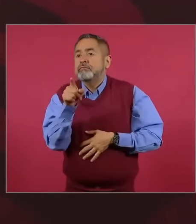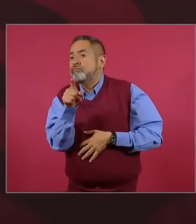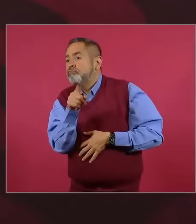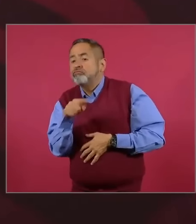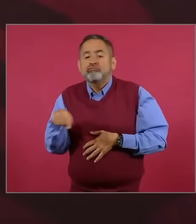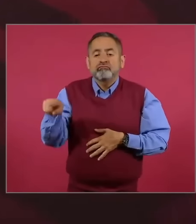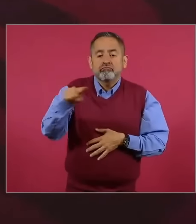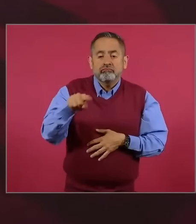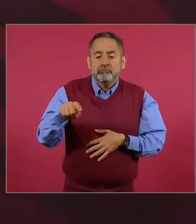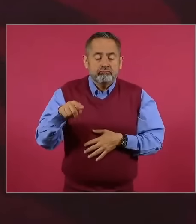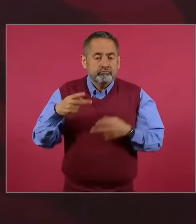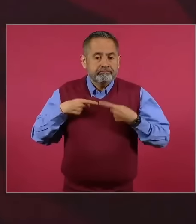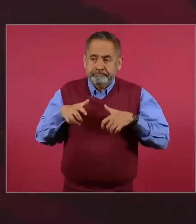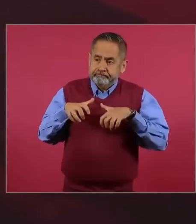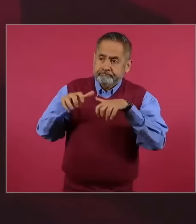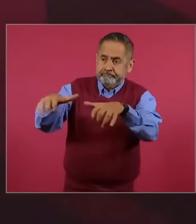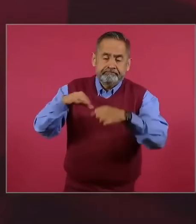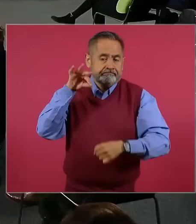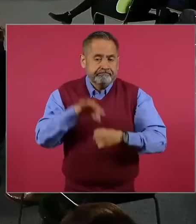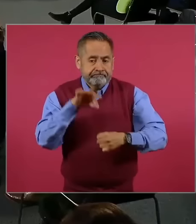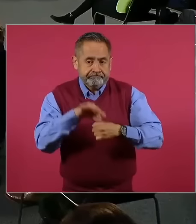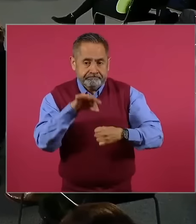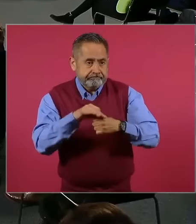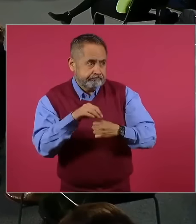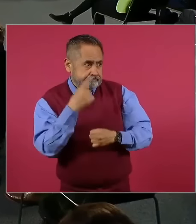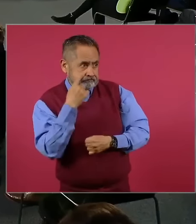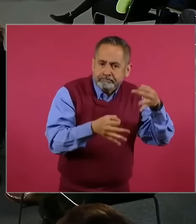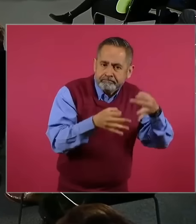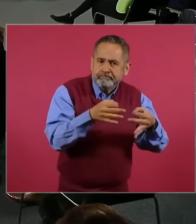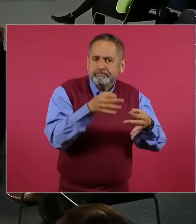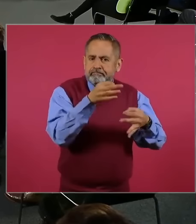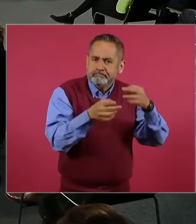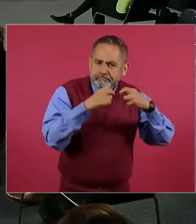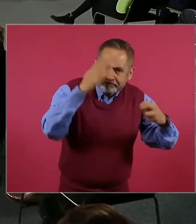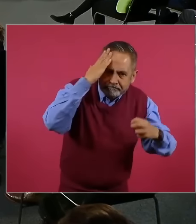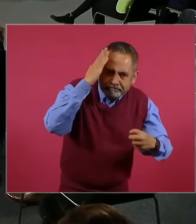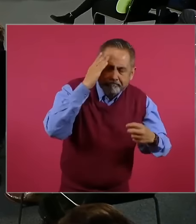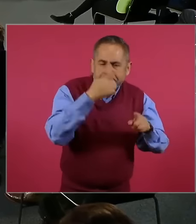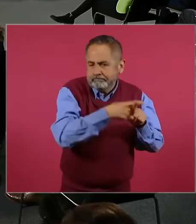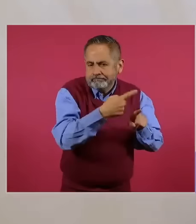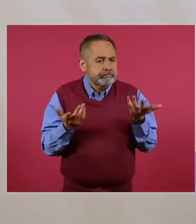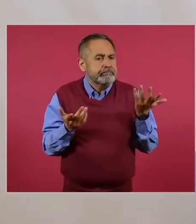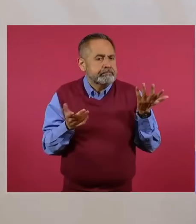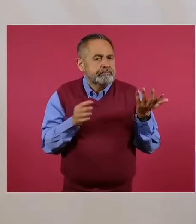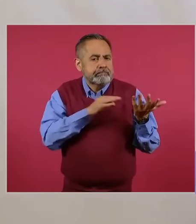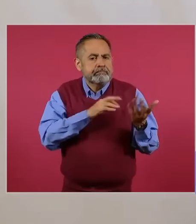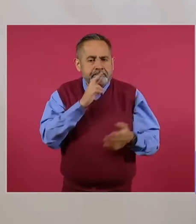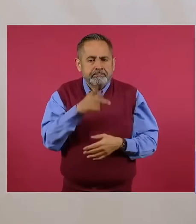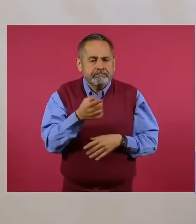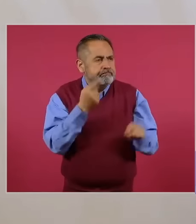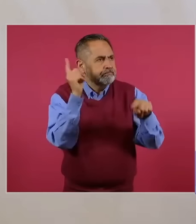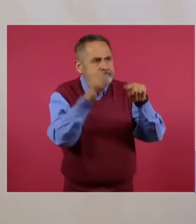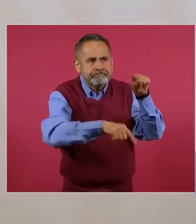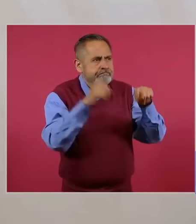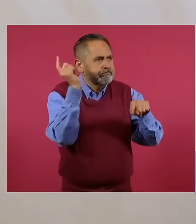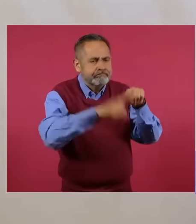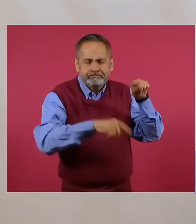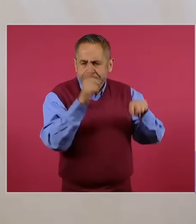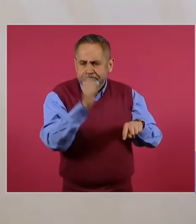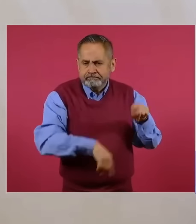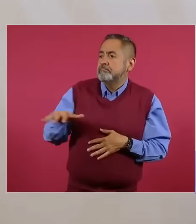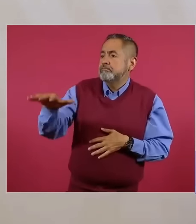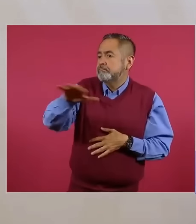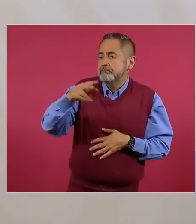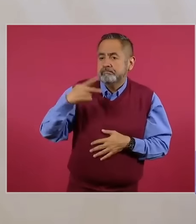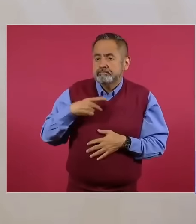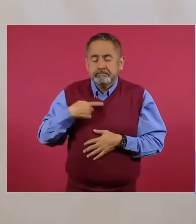magistrados, elegir a ministros, podemos ir limpiando de corrupción el Poder